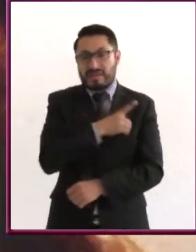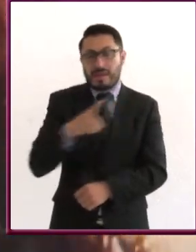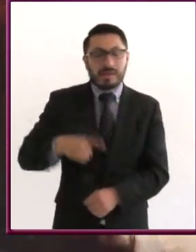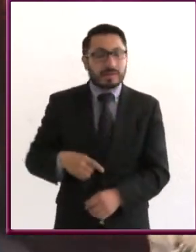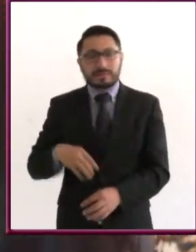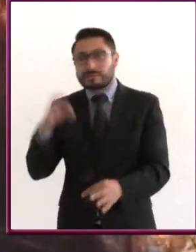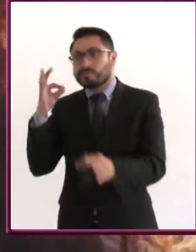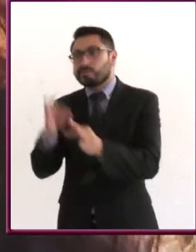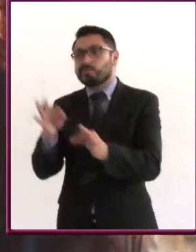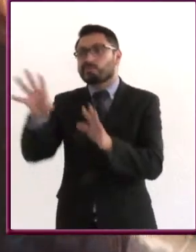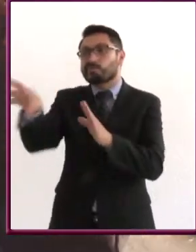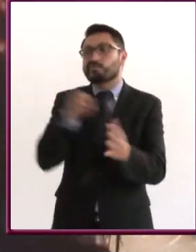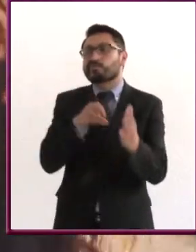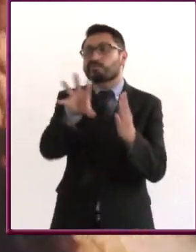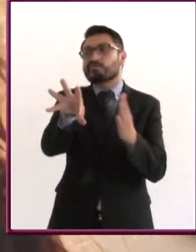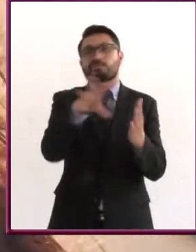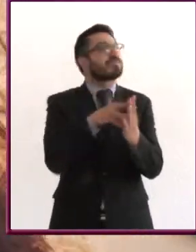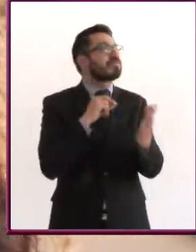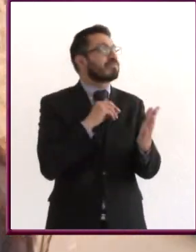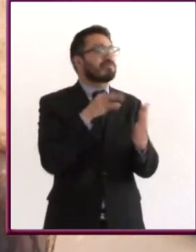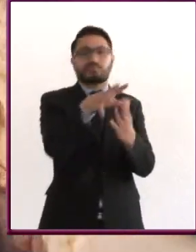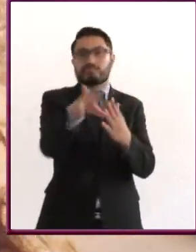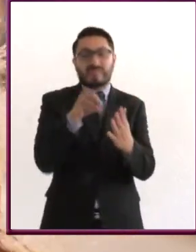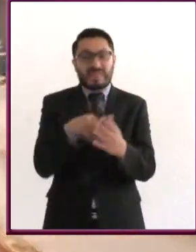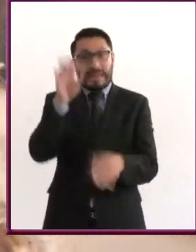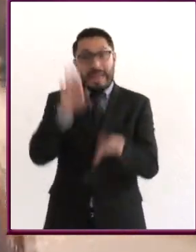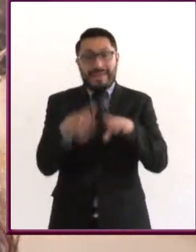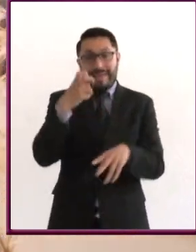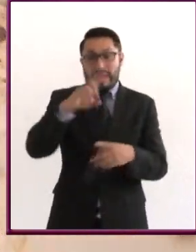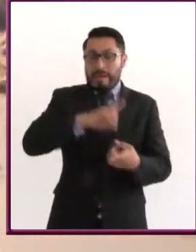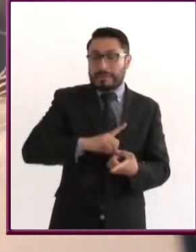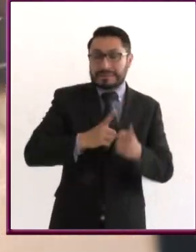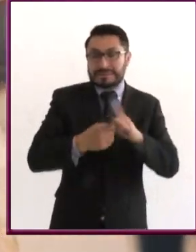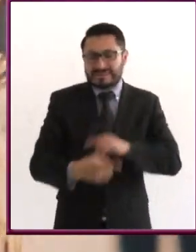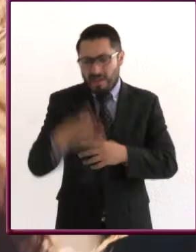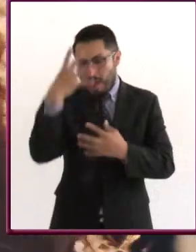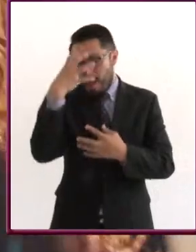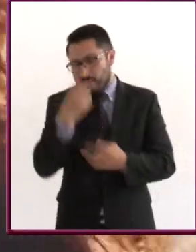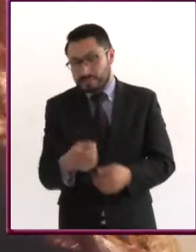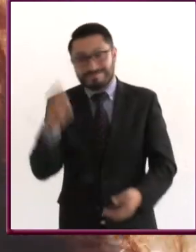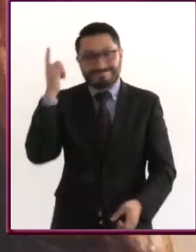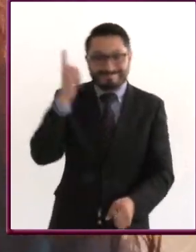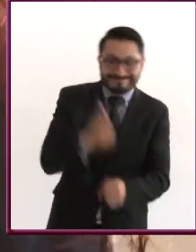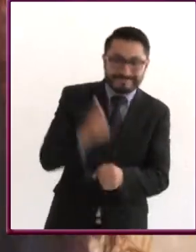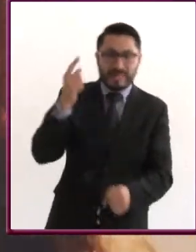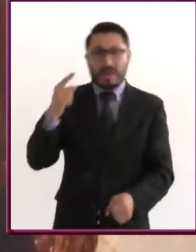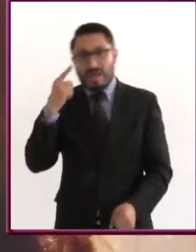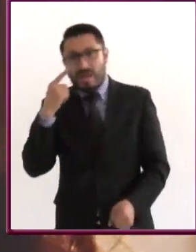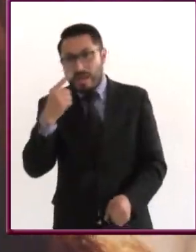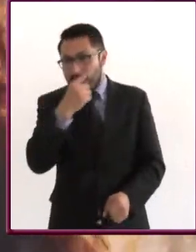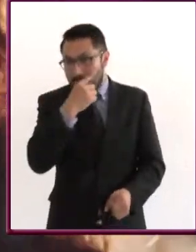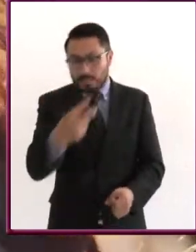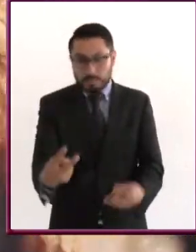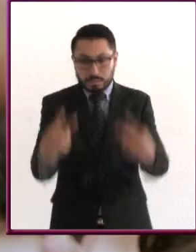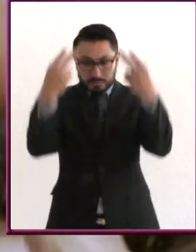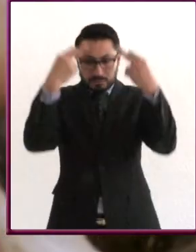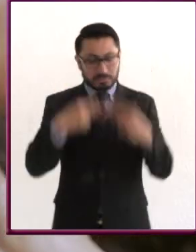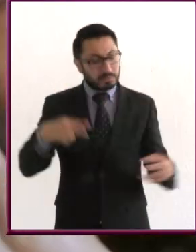ocasiones, esta presión puede causar ansiedad, depresión y afectar gravemente la visión que tenemos de nosotros mismos.